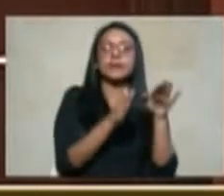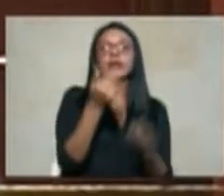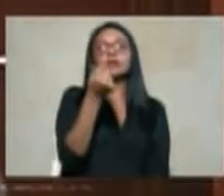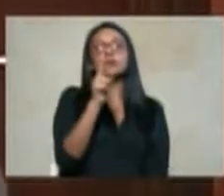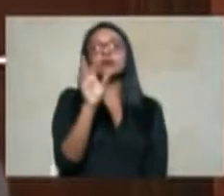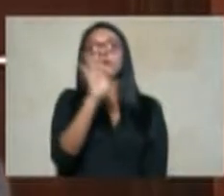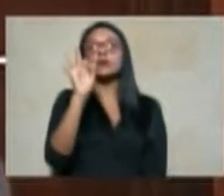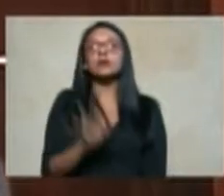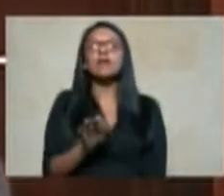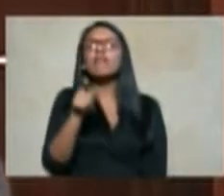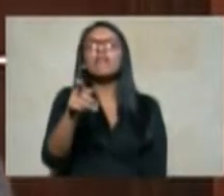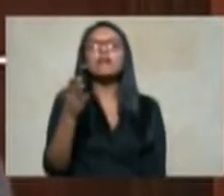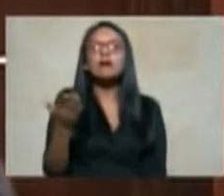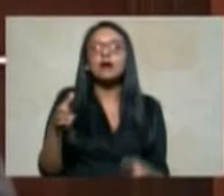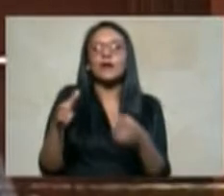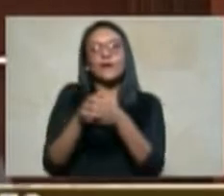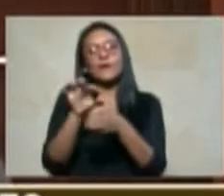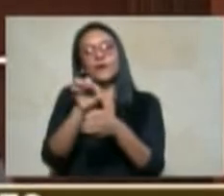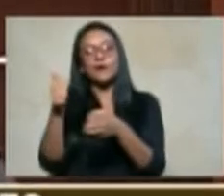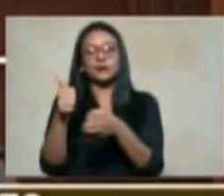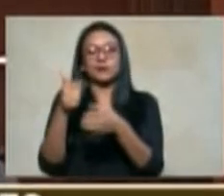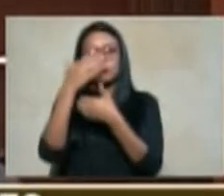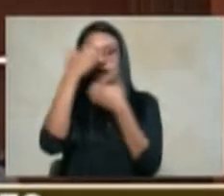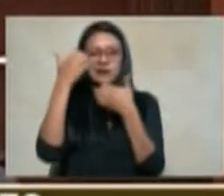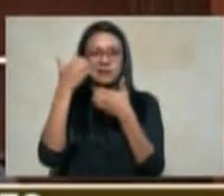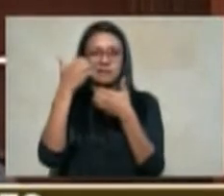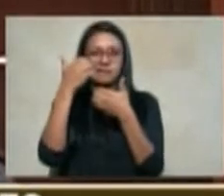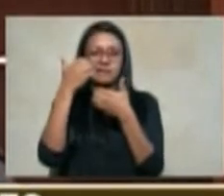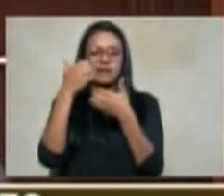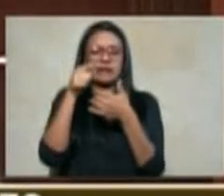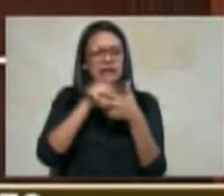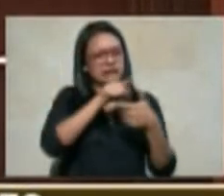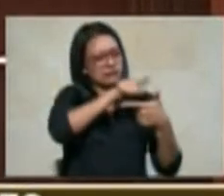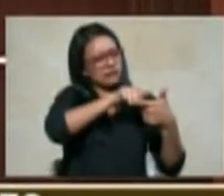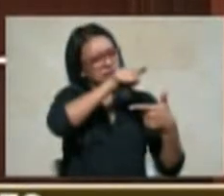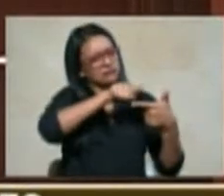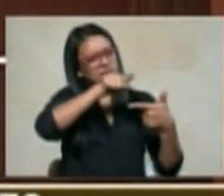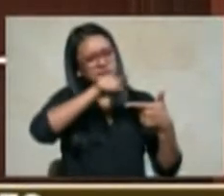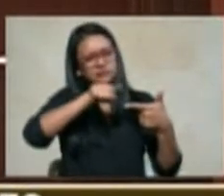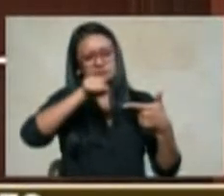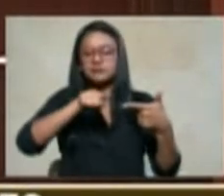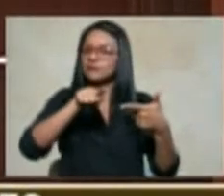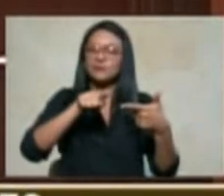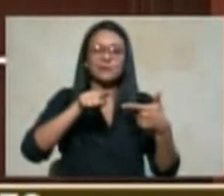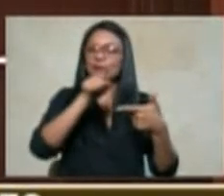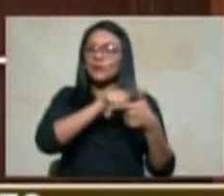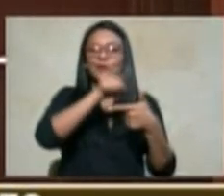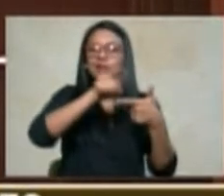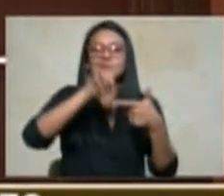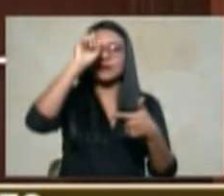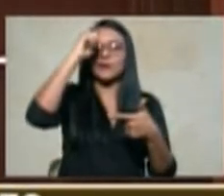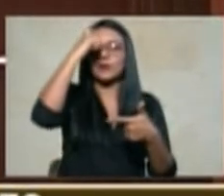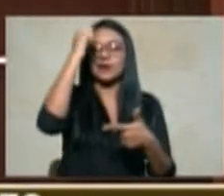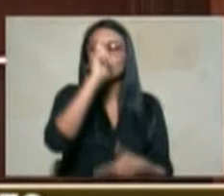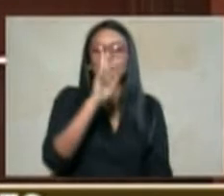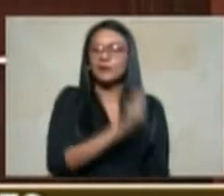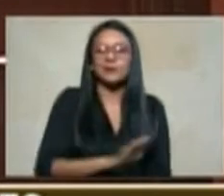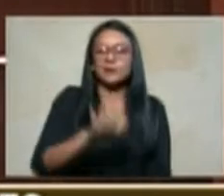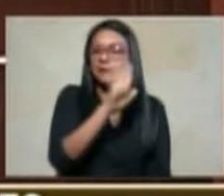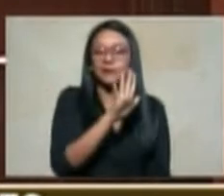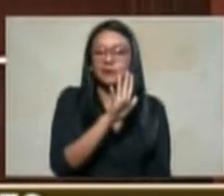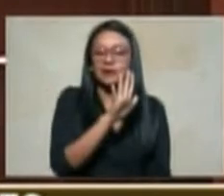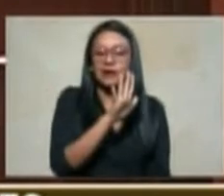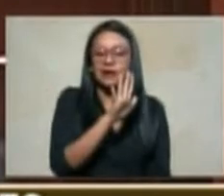otros actores esta estadística no es una estadística del gobierno nacional está reconocido así en los fallos